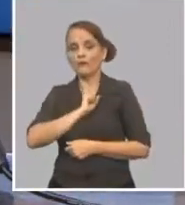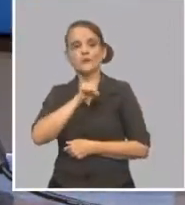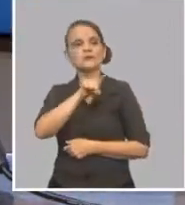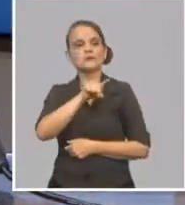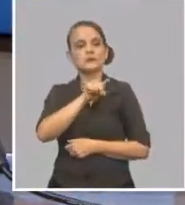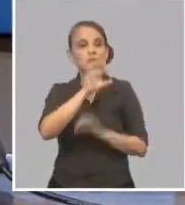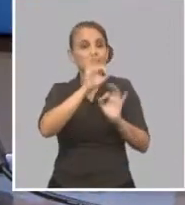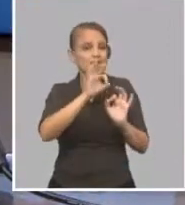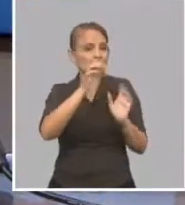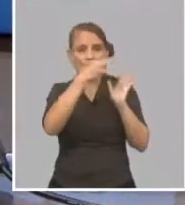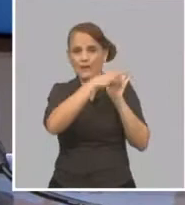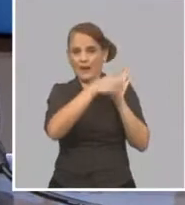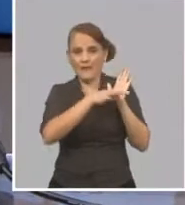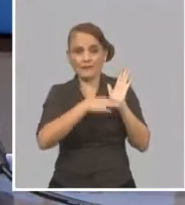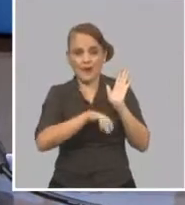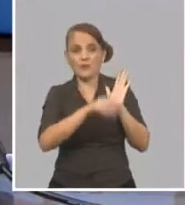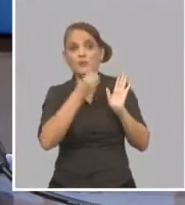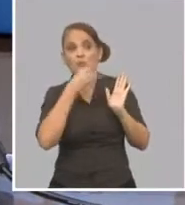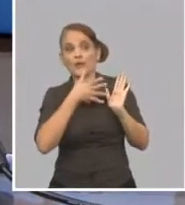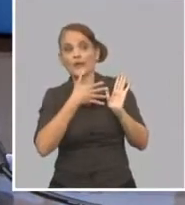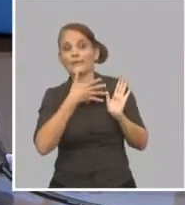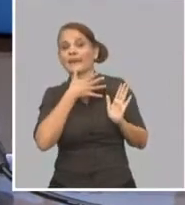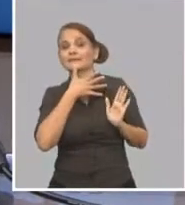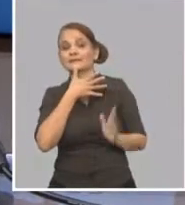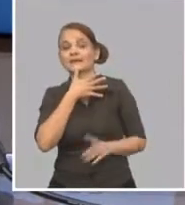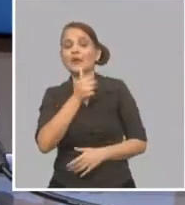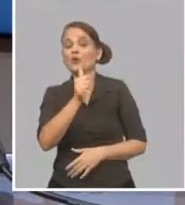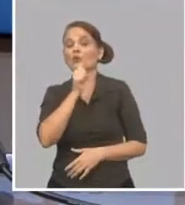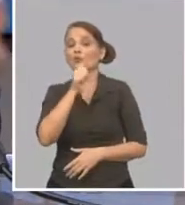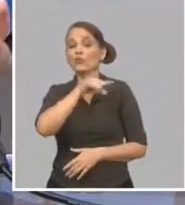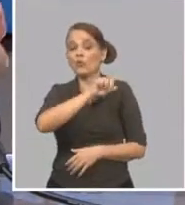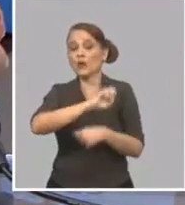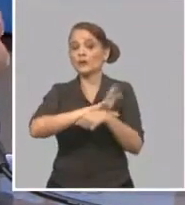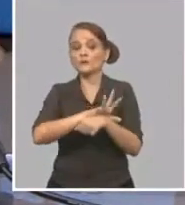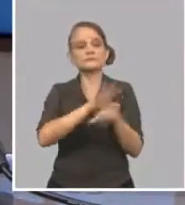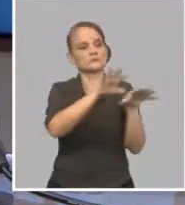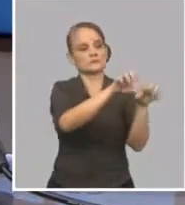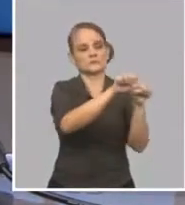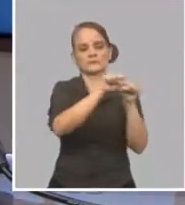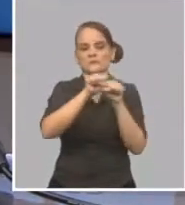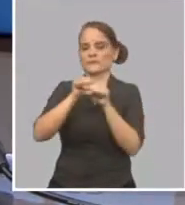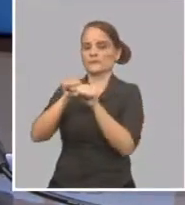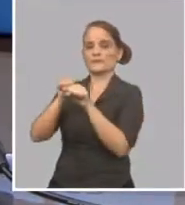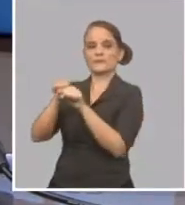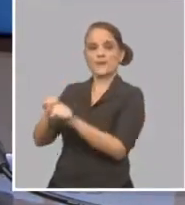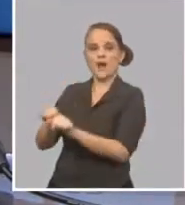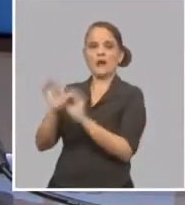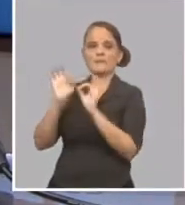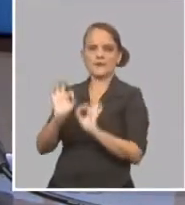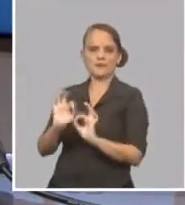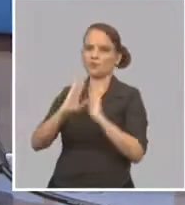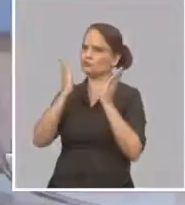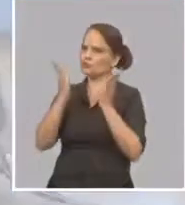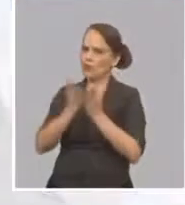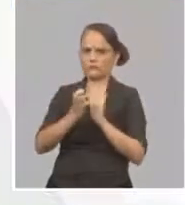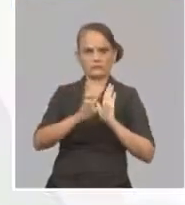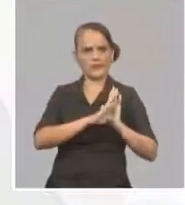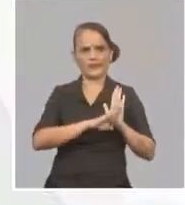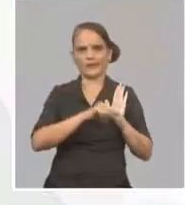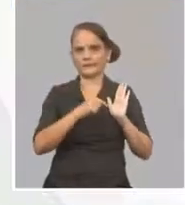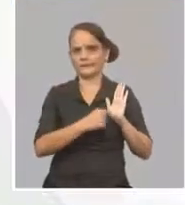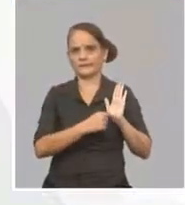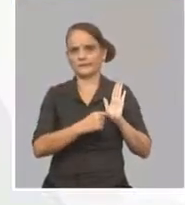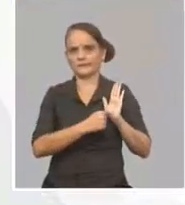elemento que pueda ser sospechoso de COVID, se hace el cumplimiento de los protocolos que están establecidos